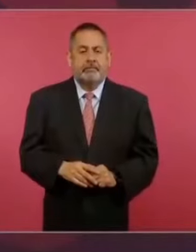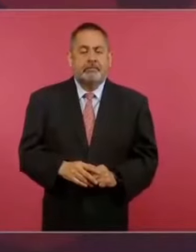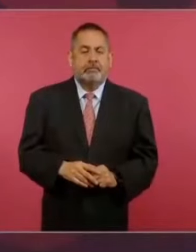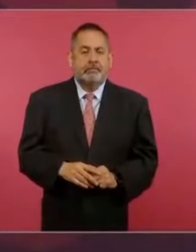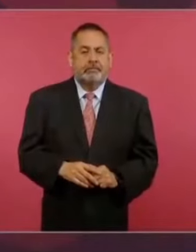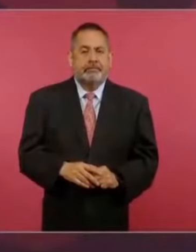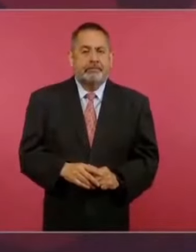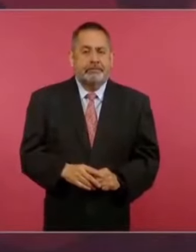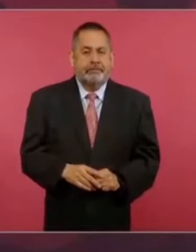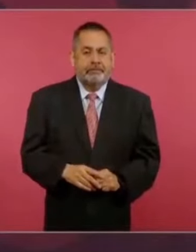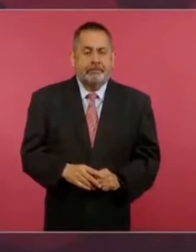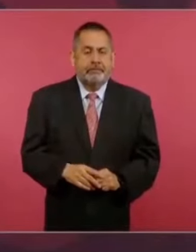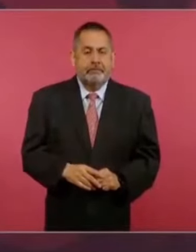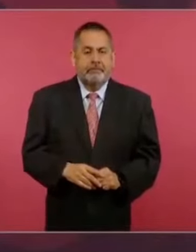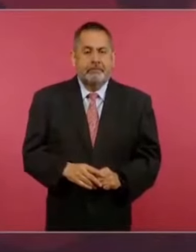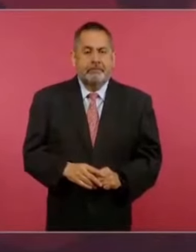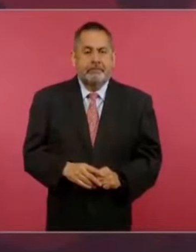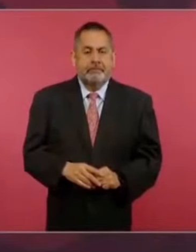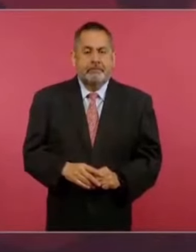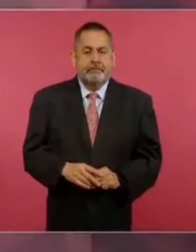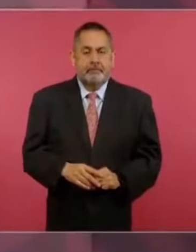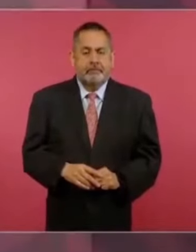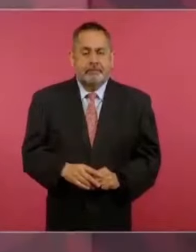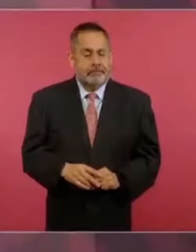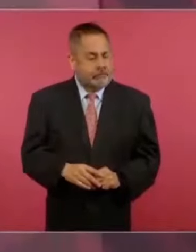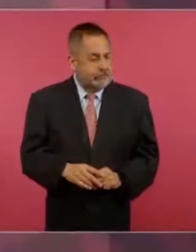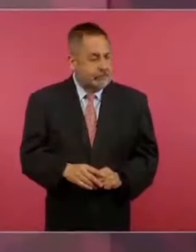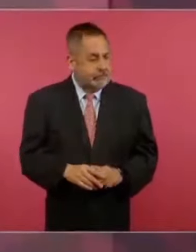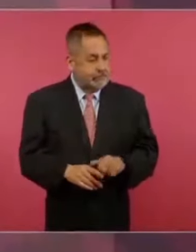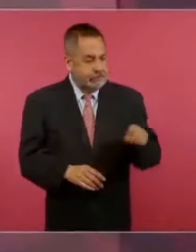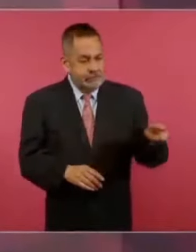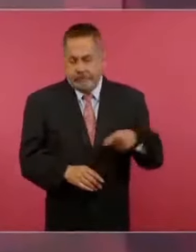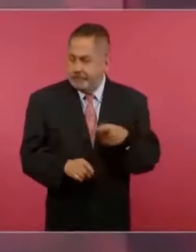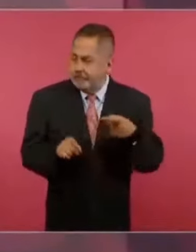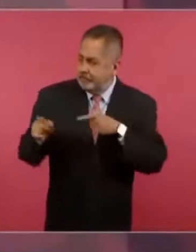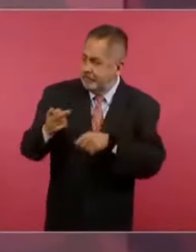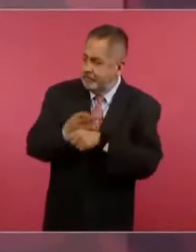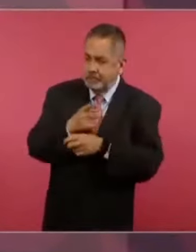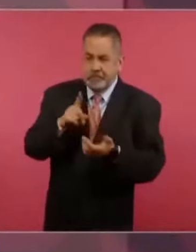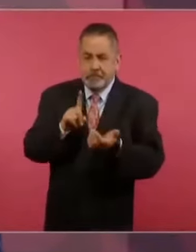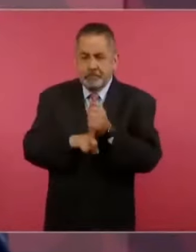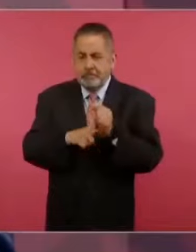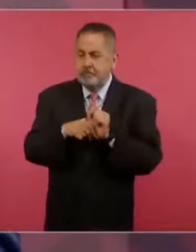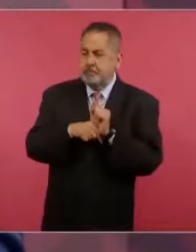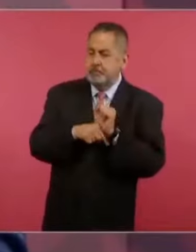verdades soterradas,